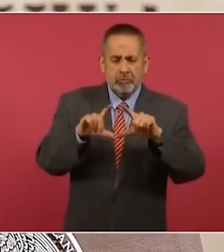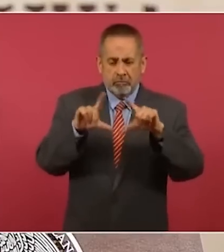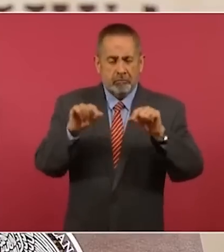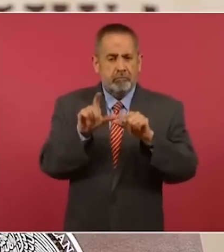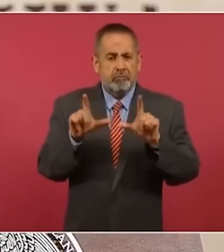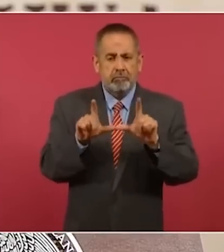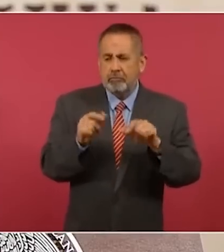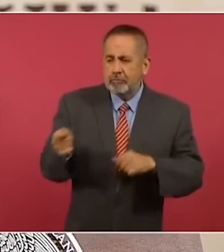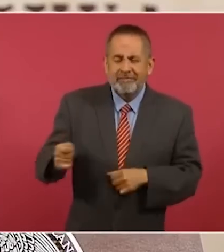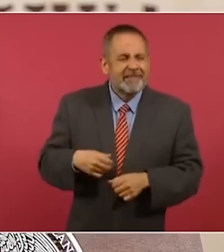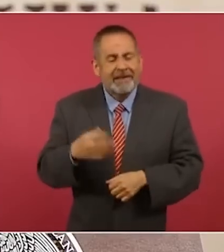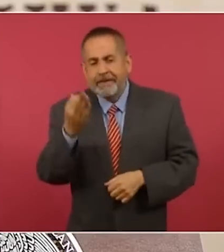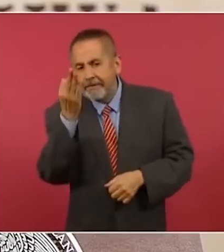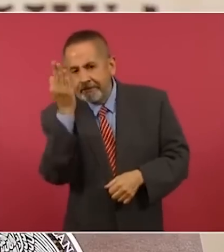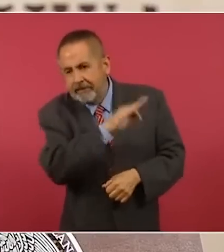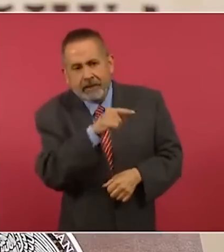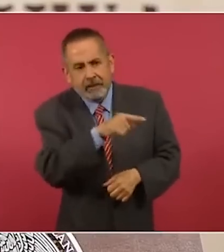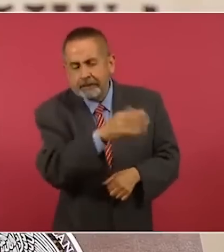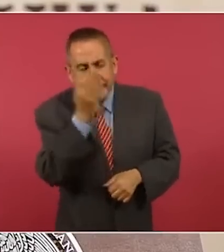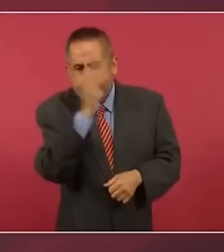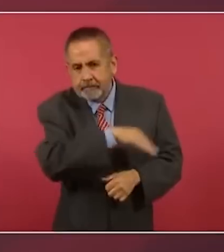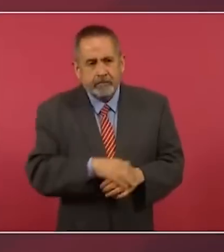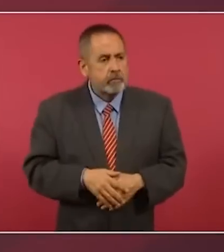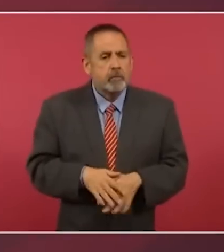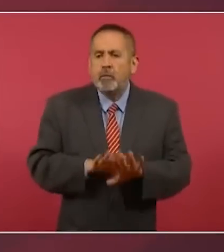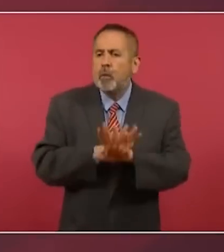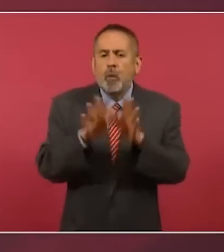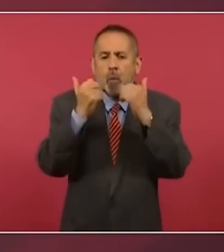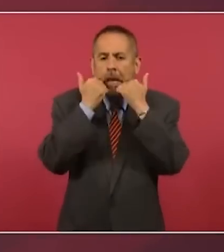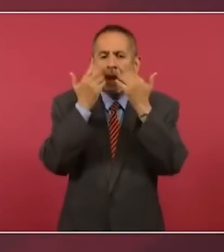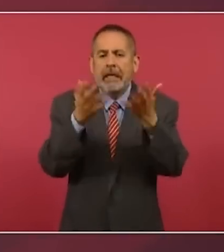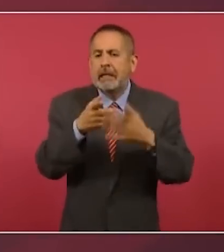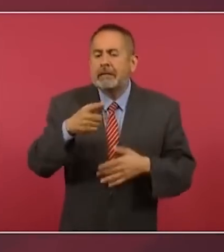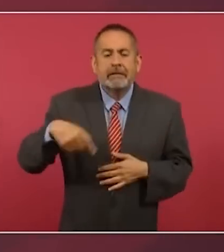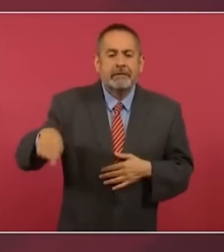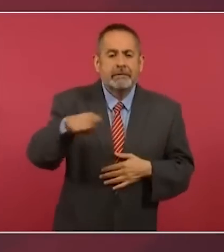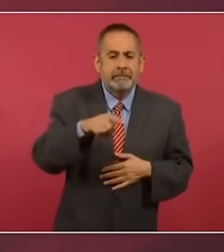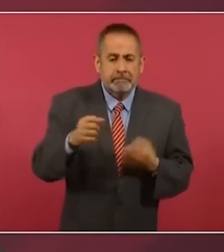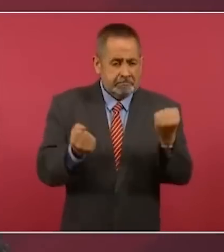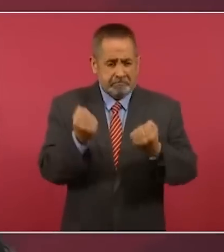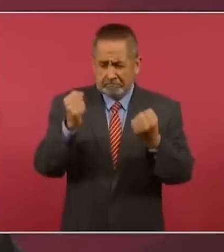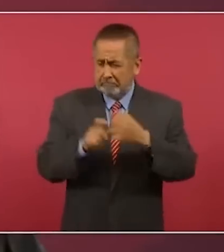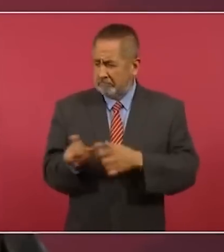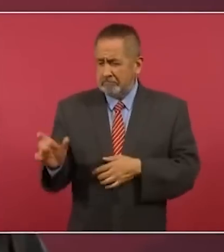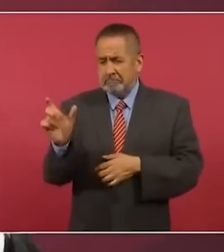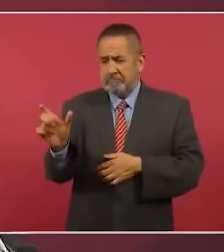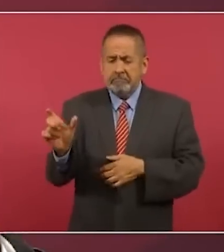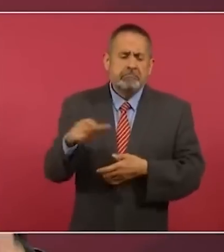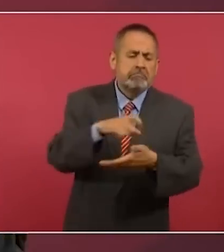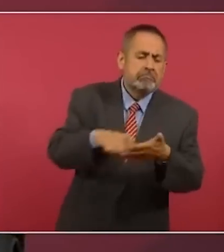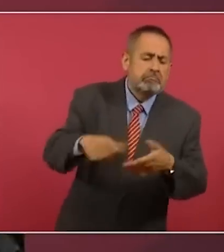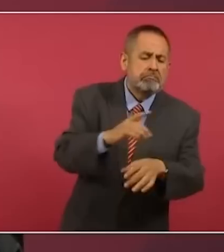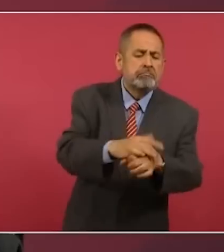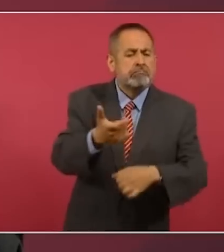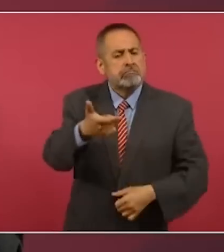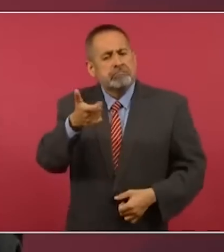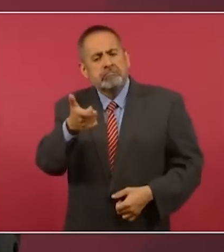fuego. Es falso, cualquier persona con licencia de conducir, van ustedes y compran una Barrett,